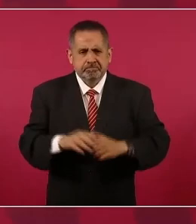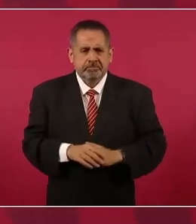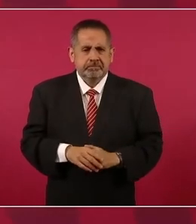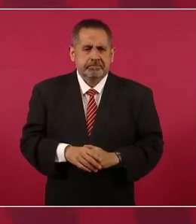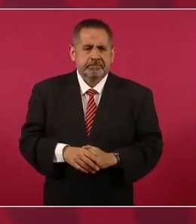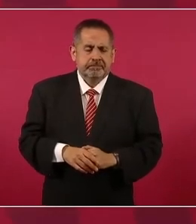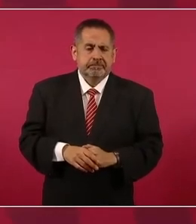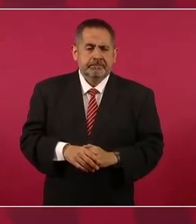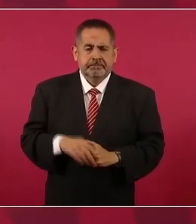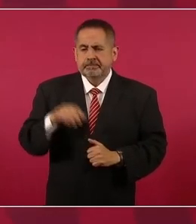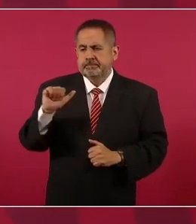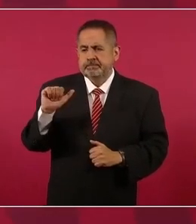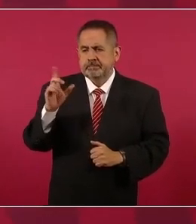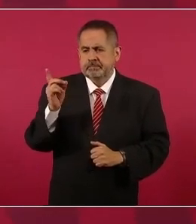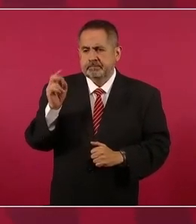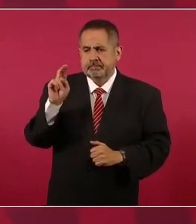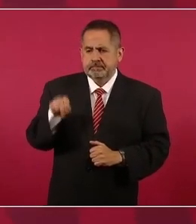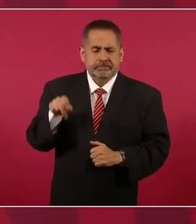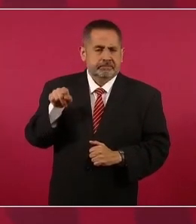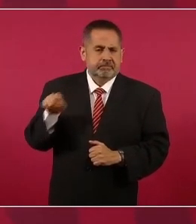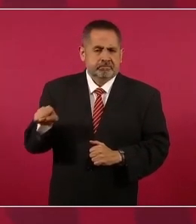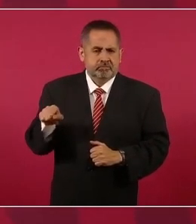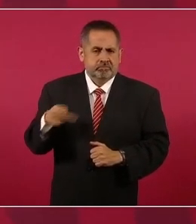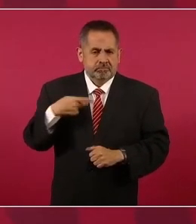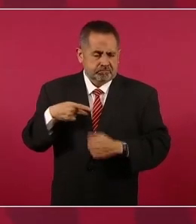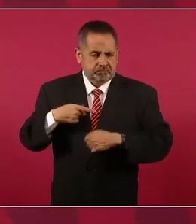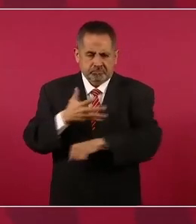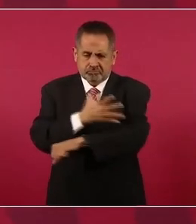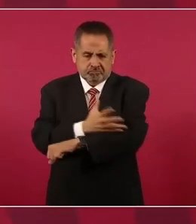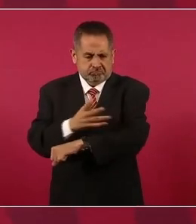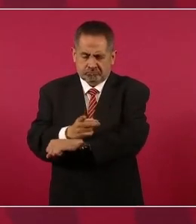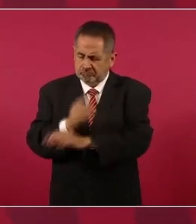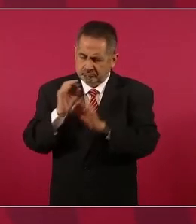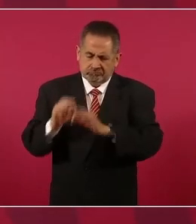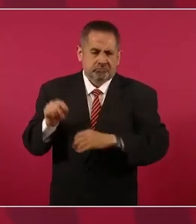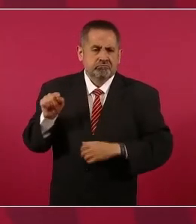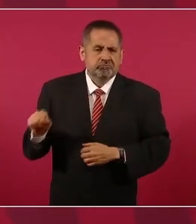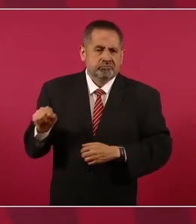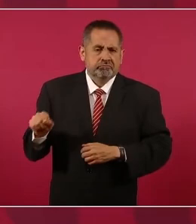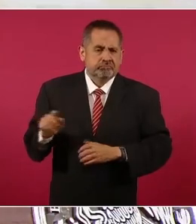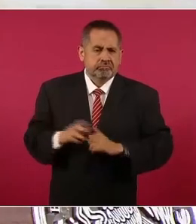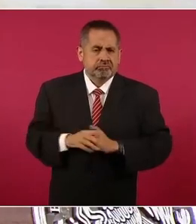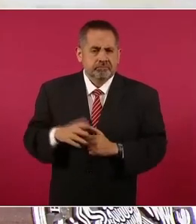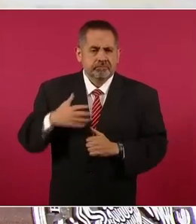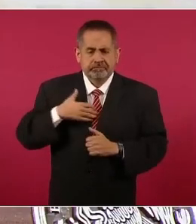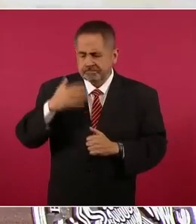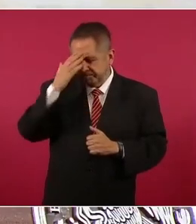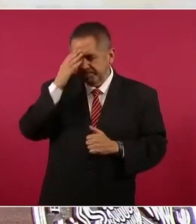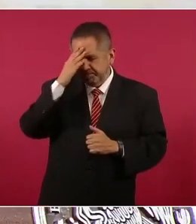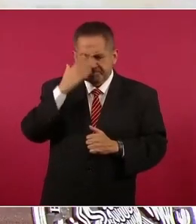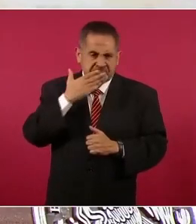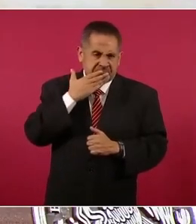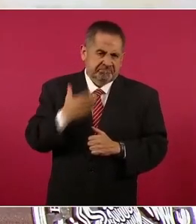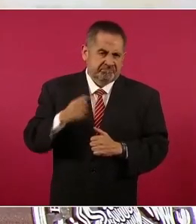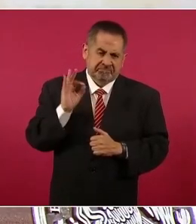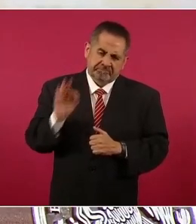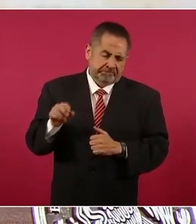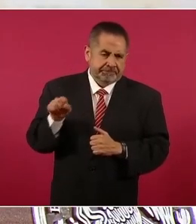Adán es un hombre honesto, lo conozco bien.